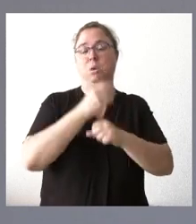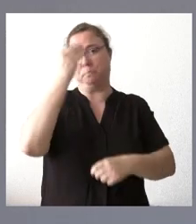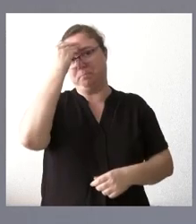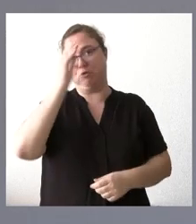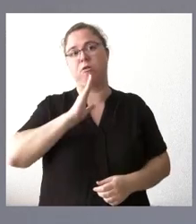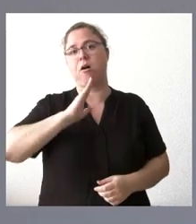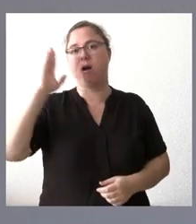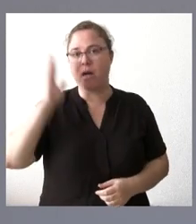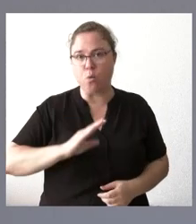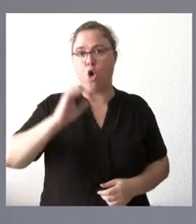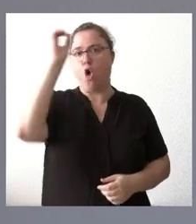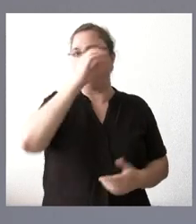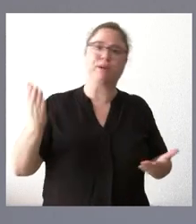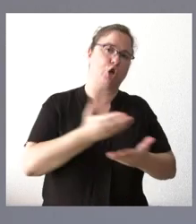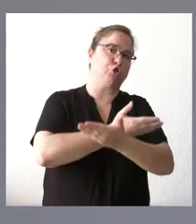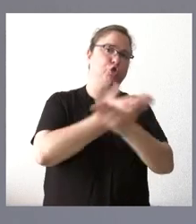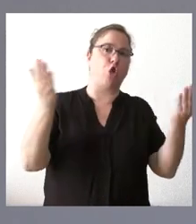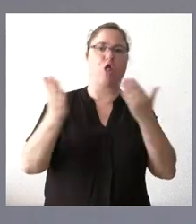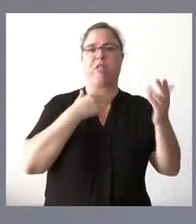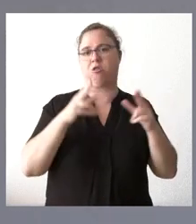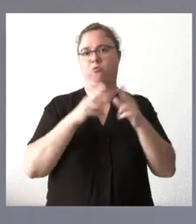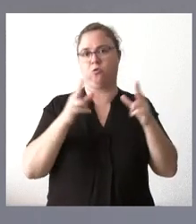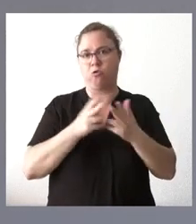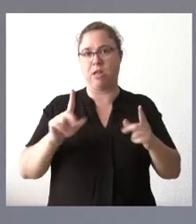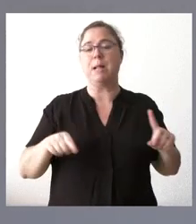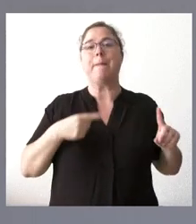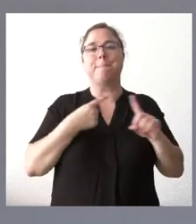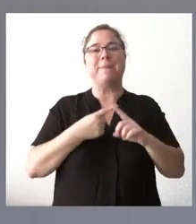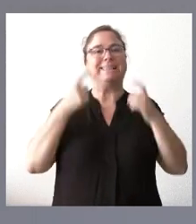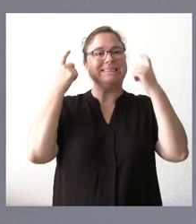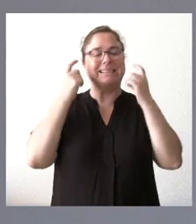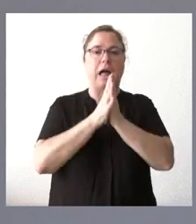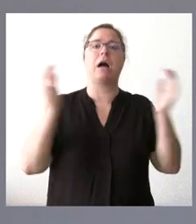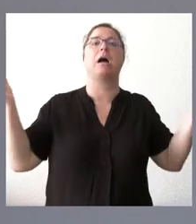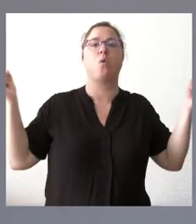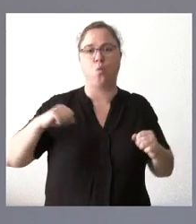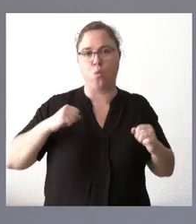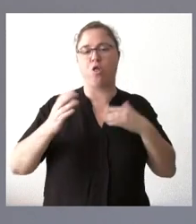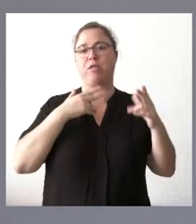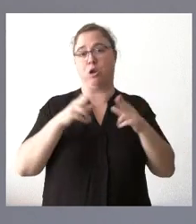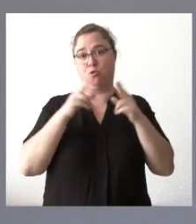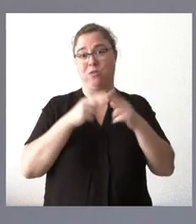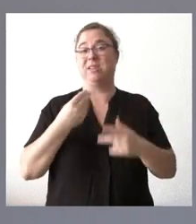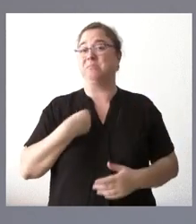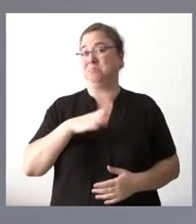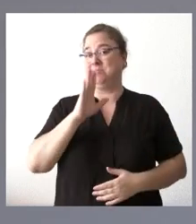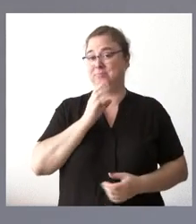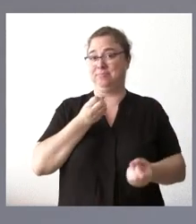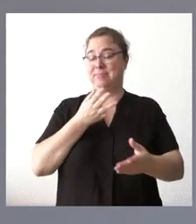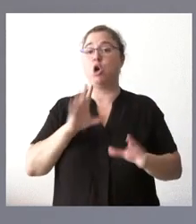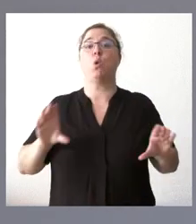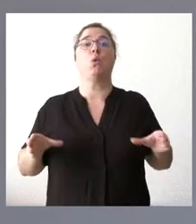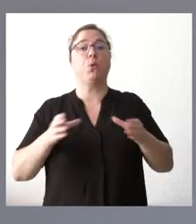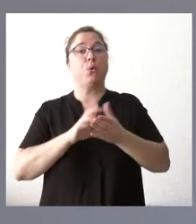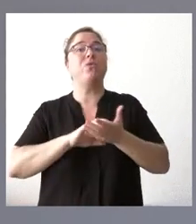conocer la opinión de todos los miembros del diálogo social e intentar alcanzar acuerdos por parte del diálogo social. Como yo les he dicho en alguna ocasión, la Junta de